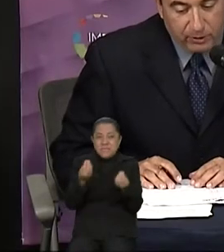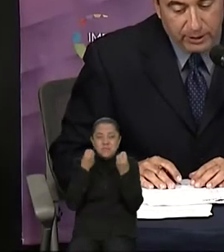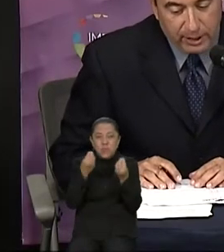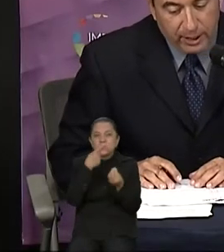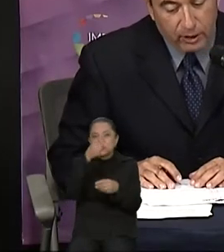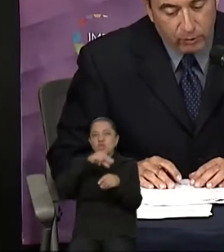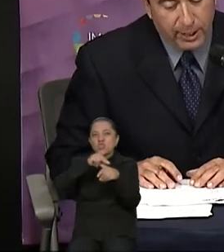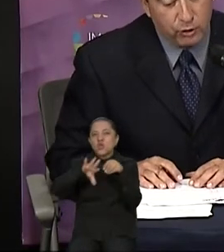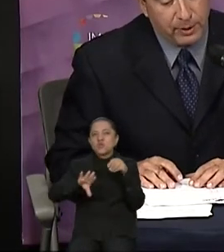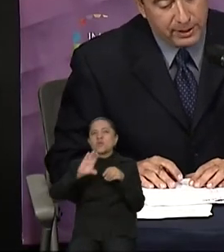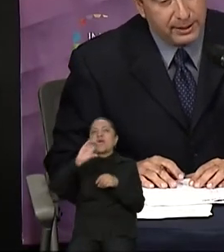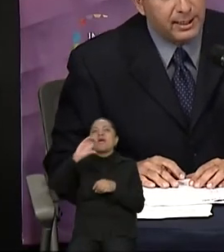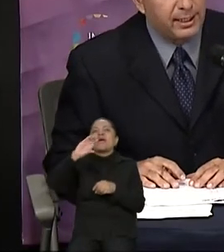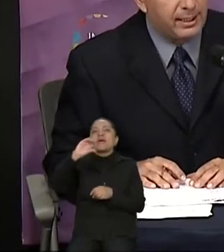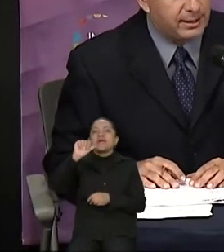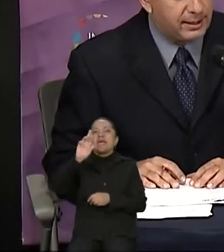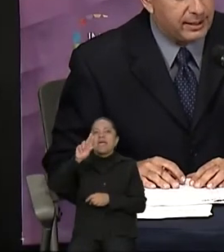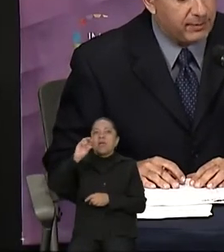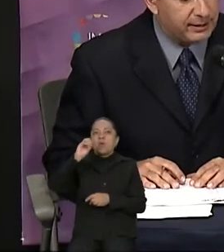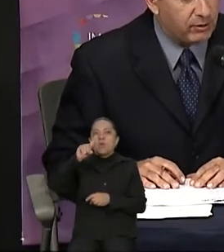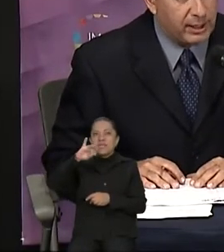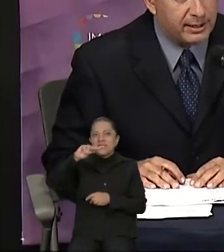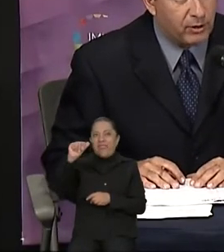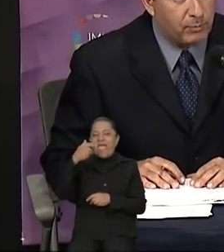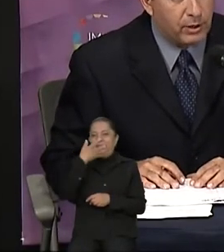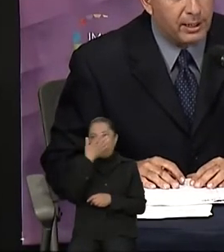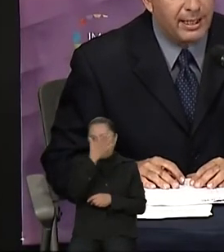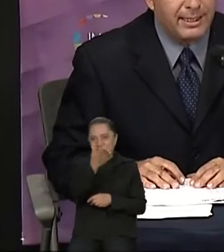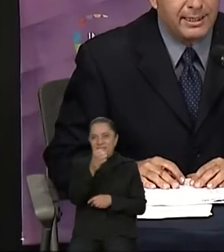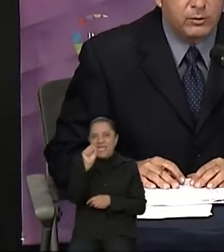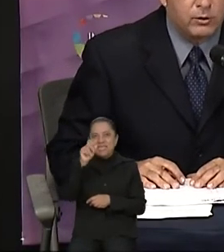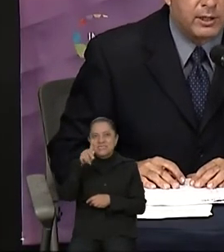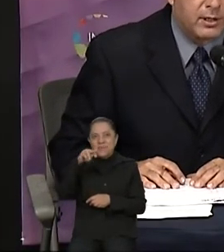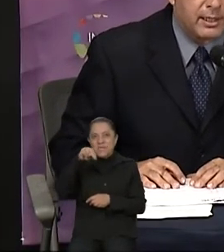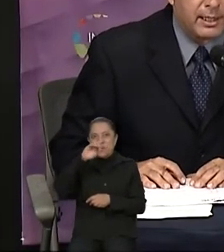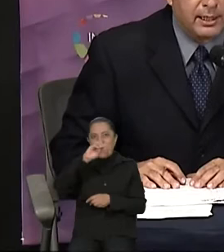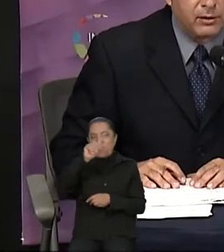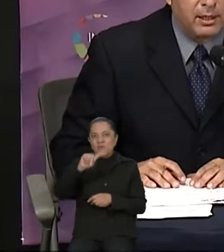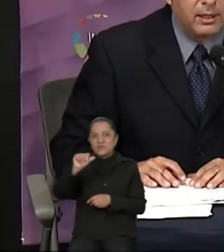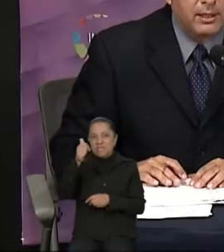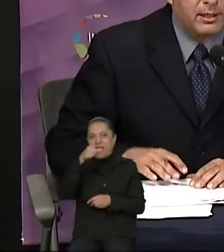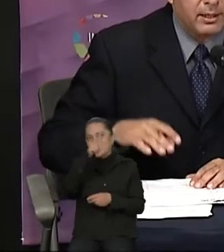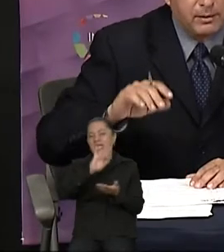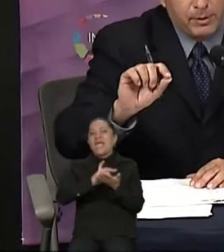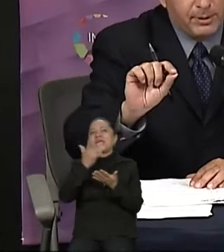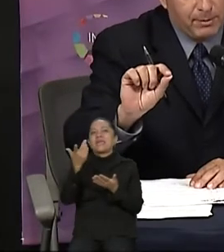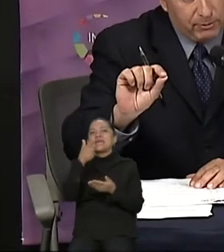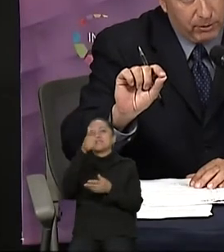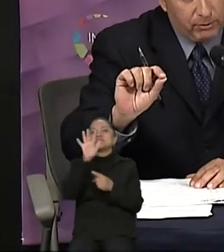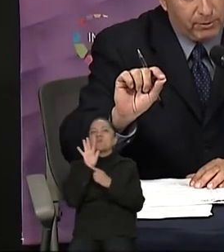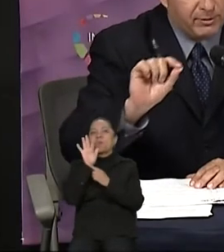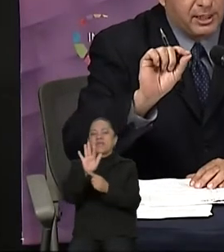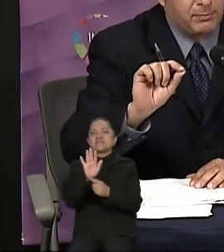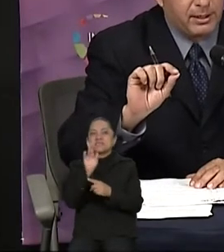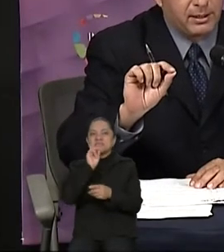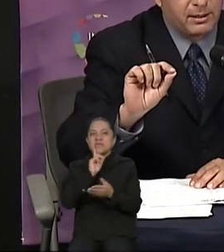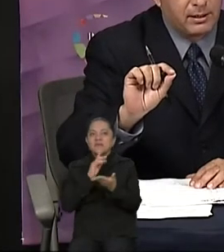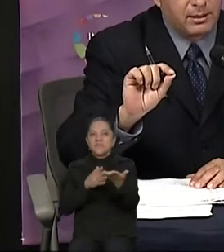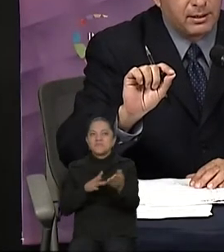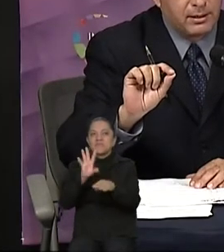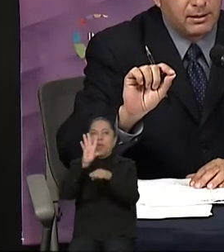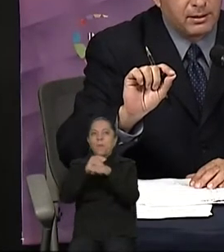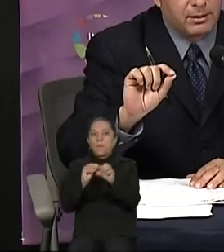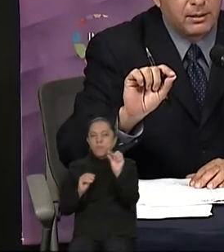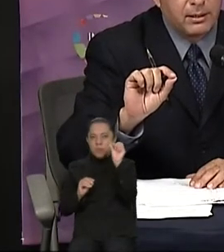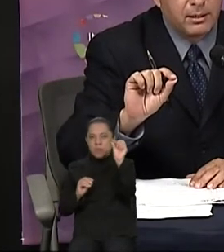Espinosa Luna su presencia en este debate organizado por el Instituto Nacional Electoral. Permítame un segundo, vamos a despedir.